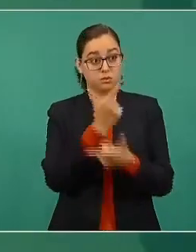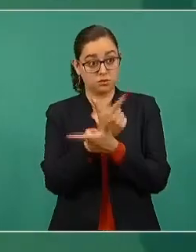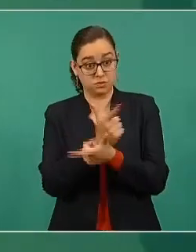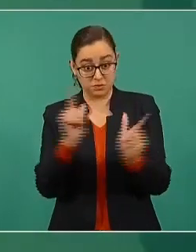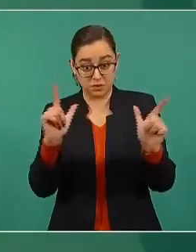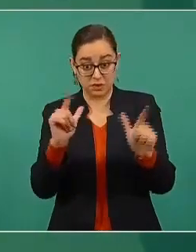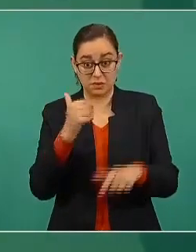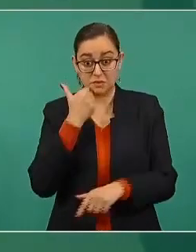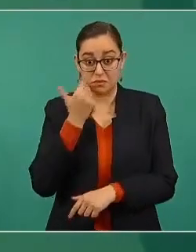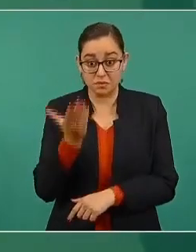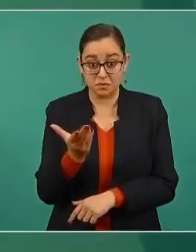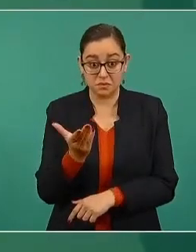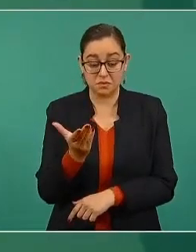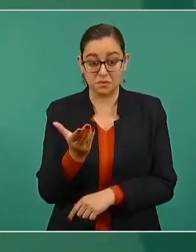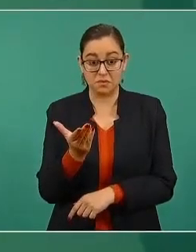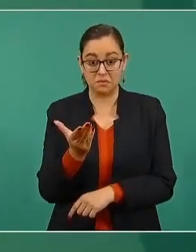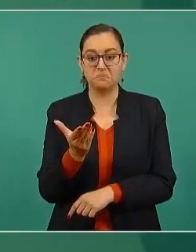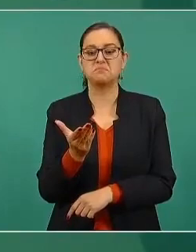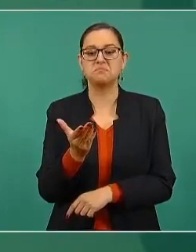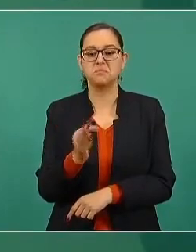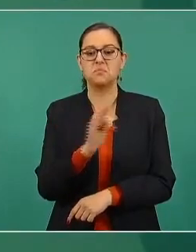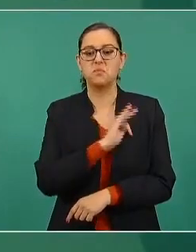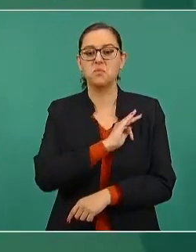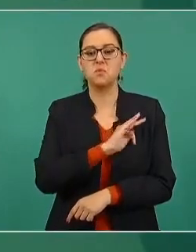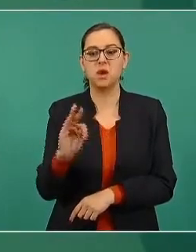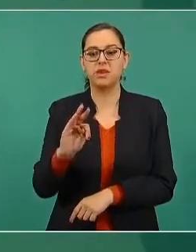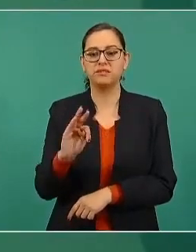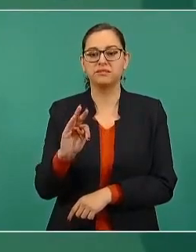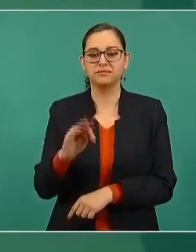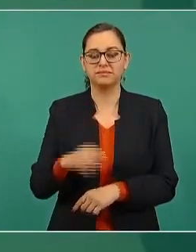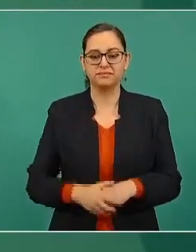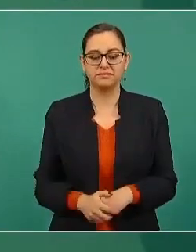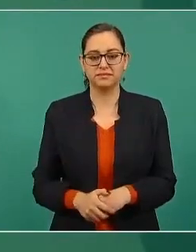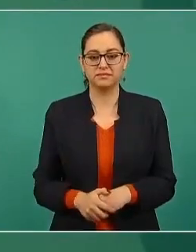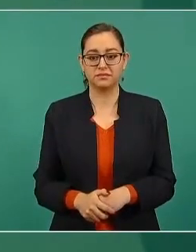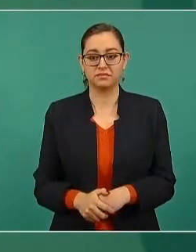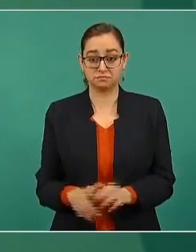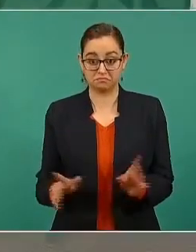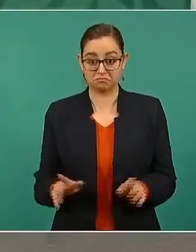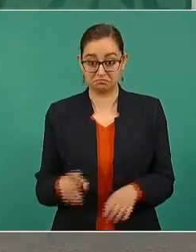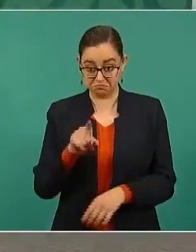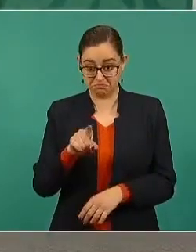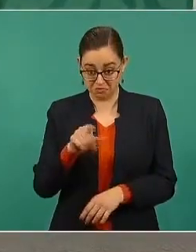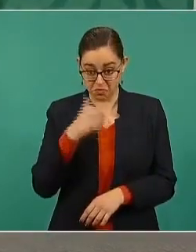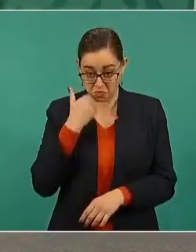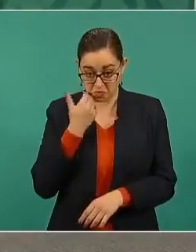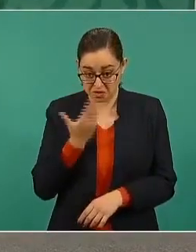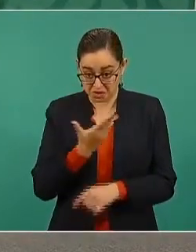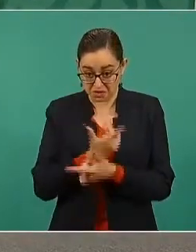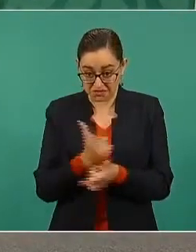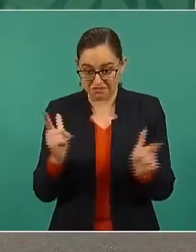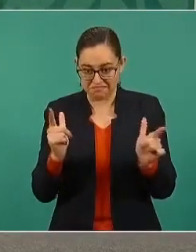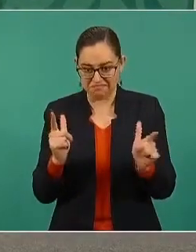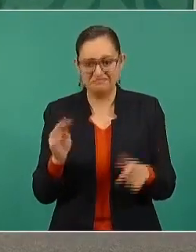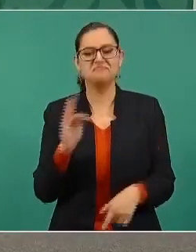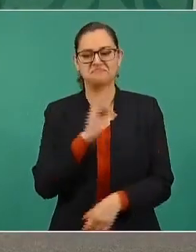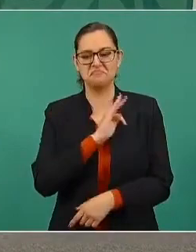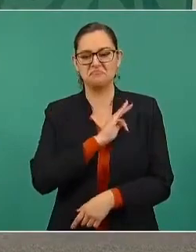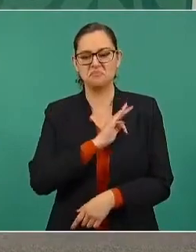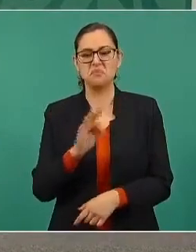lo serán, quien quiera ser libre, lo será.